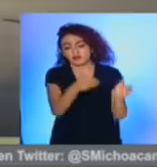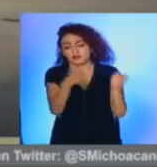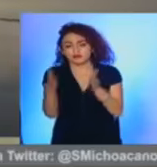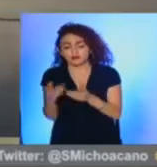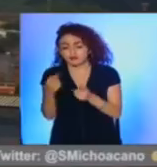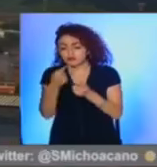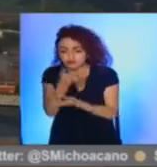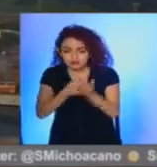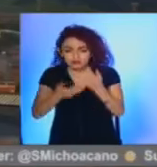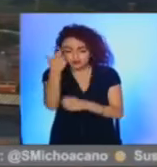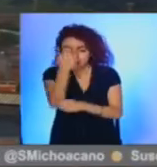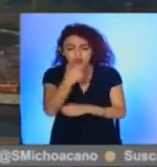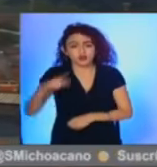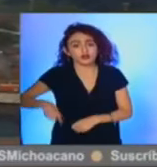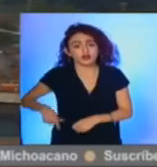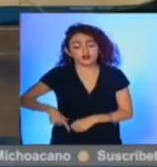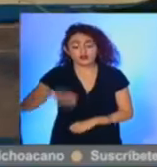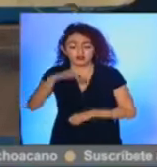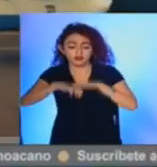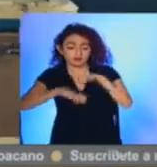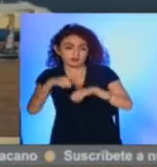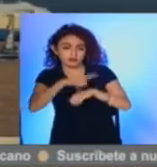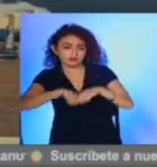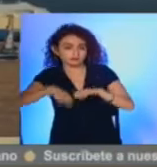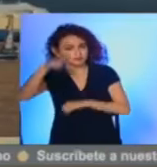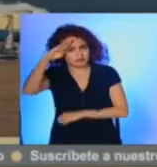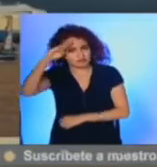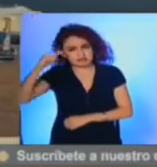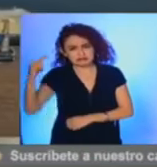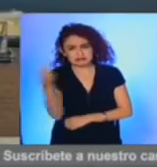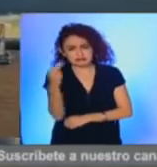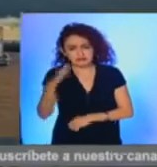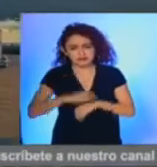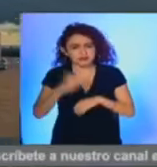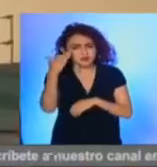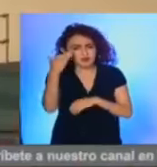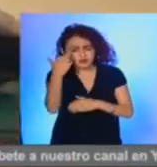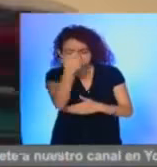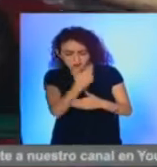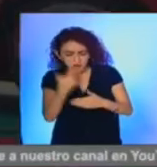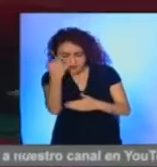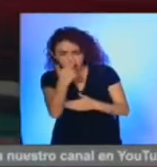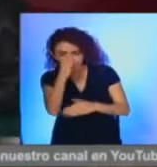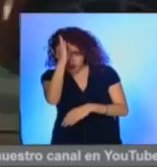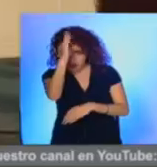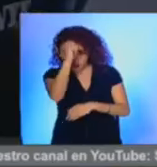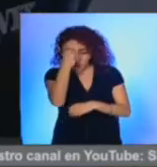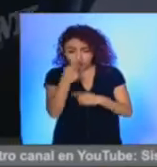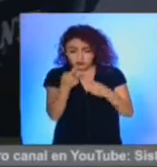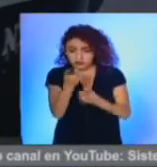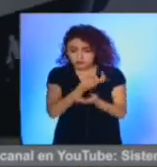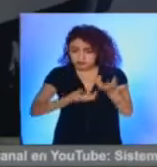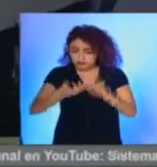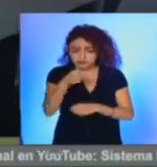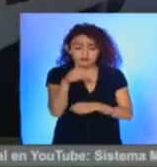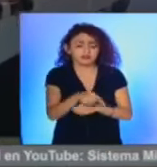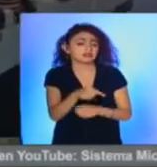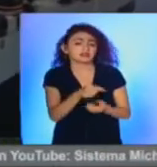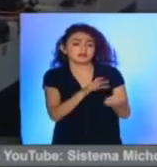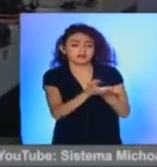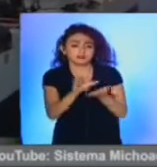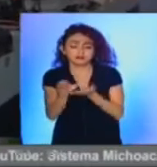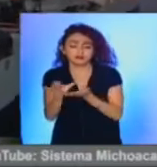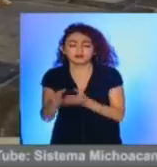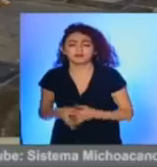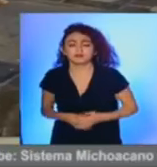discusión. Gobierno y empresarios coincidieron en que se necesita más tiempo para llegar a un acuerdo en esta materia y reparto